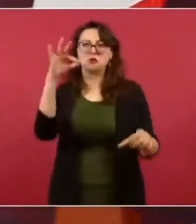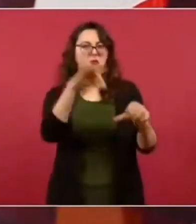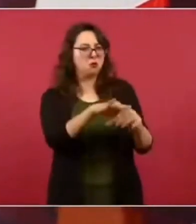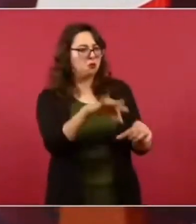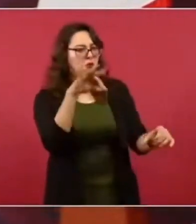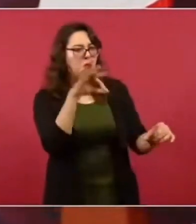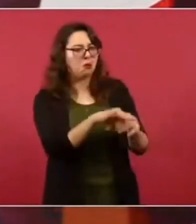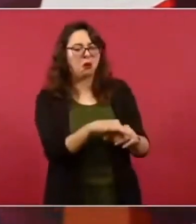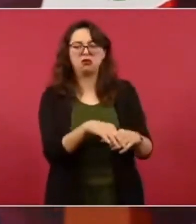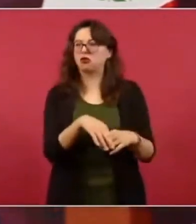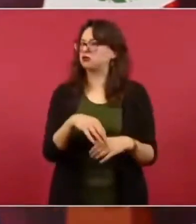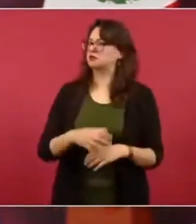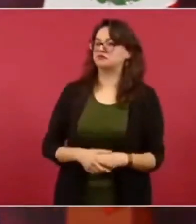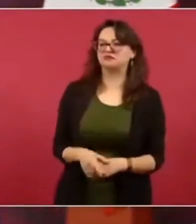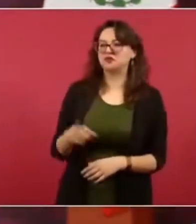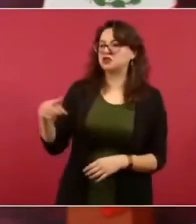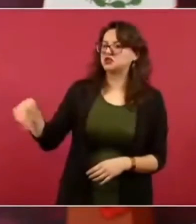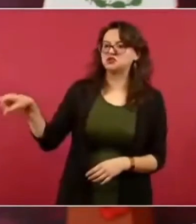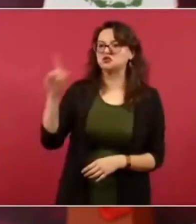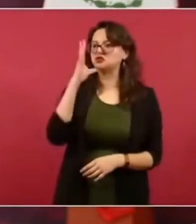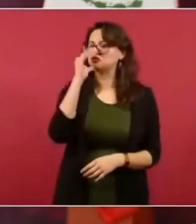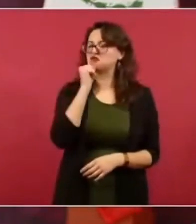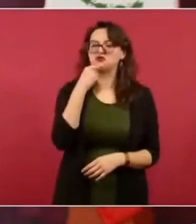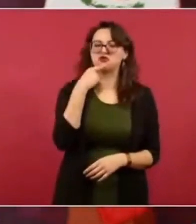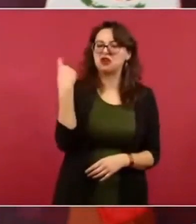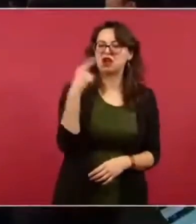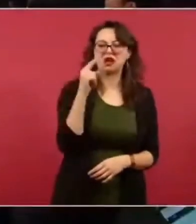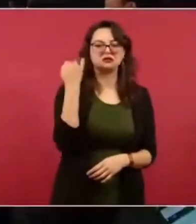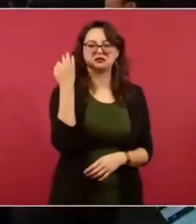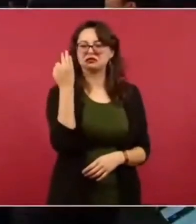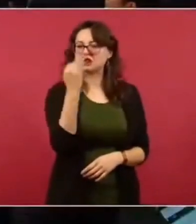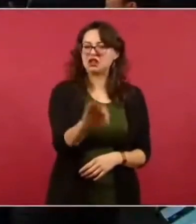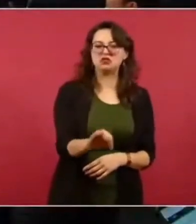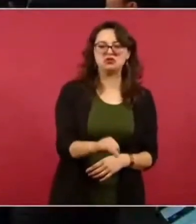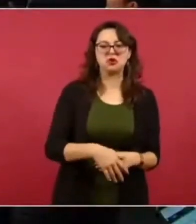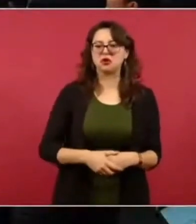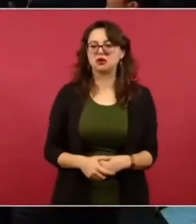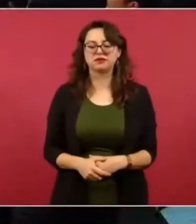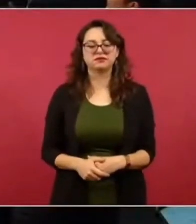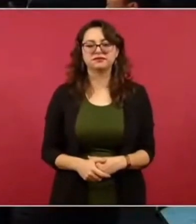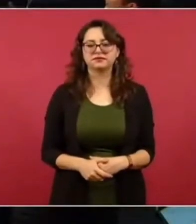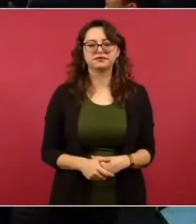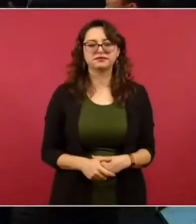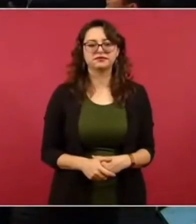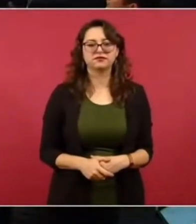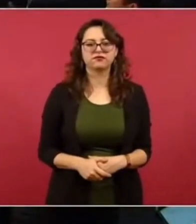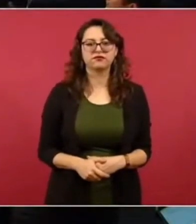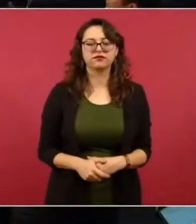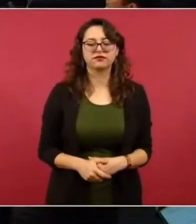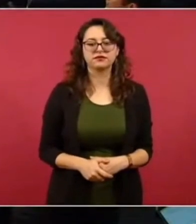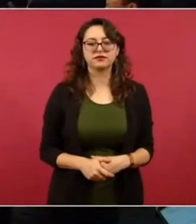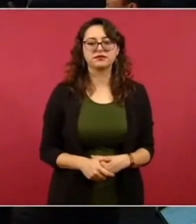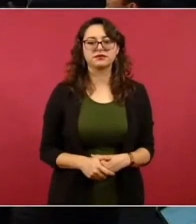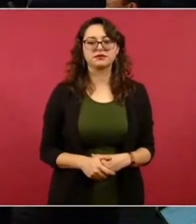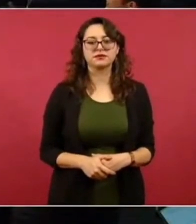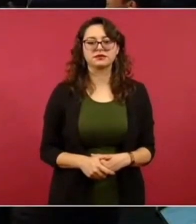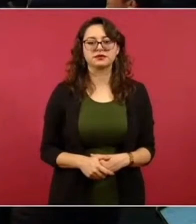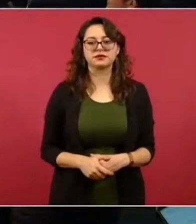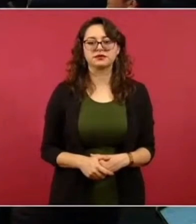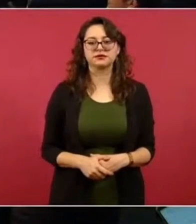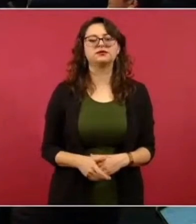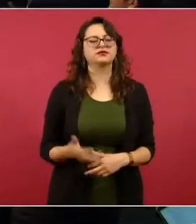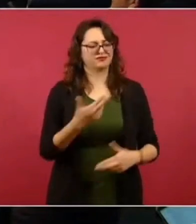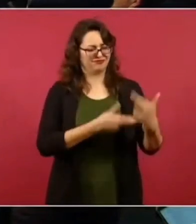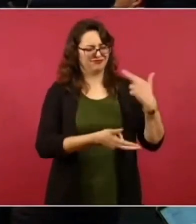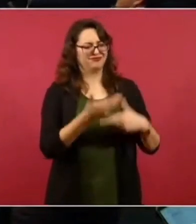ellos, habrán perdido el derecho a quejarse y serán iguales que ellos, que cada uno de los morenistas, Pedro. Pero, repite, porque no escuchamos